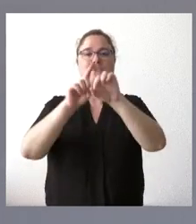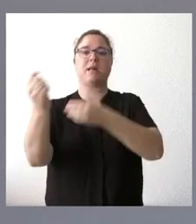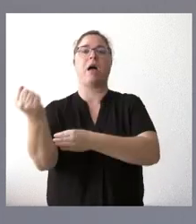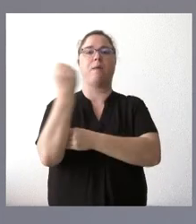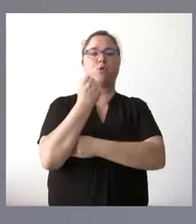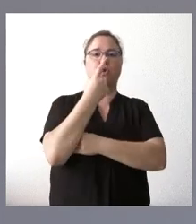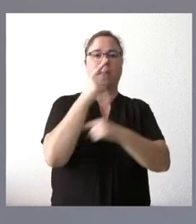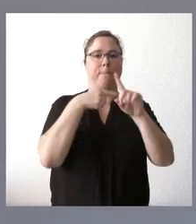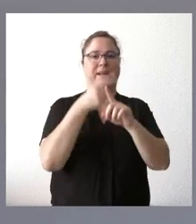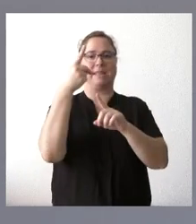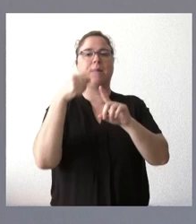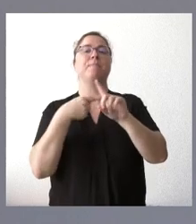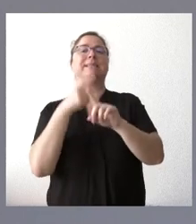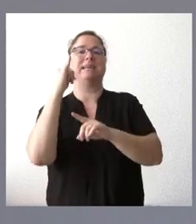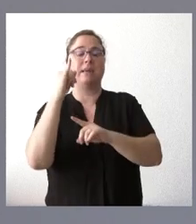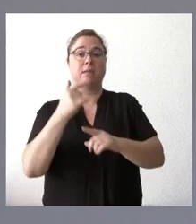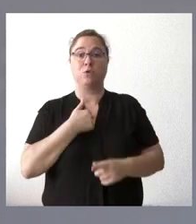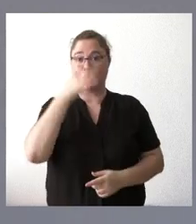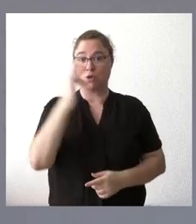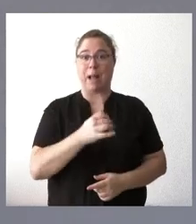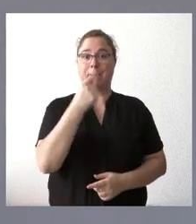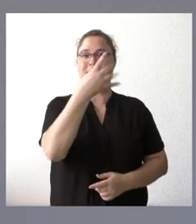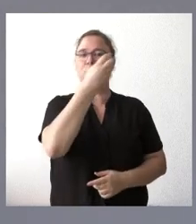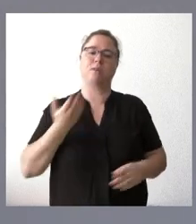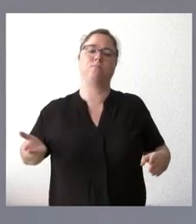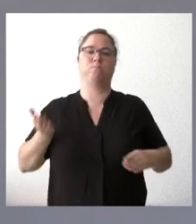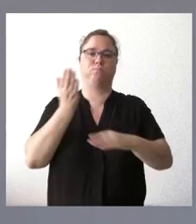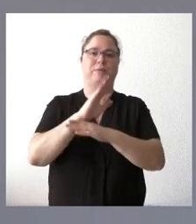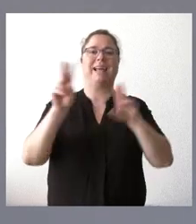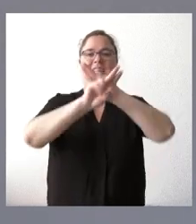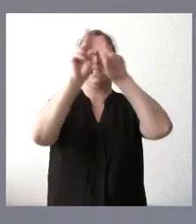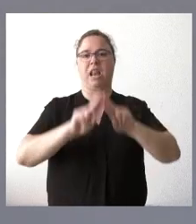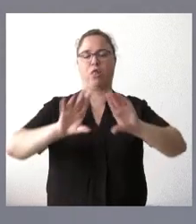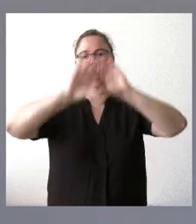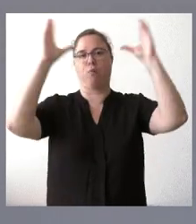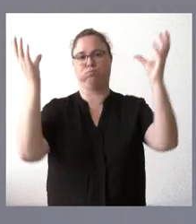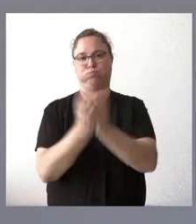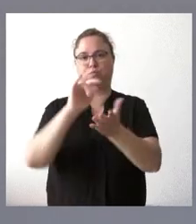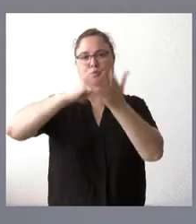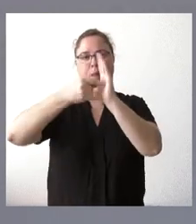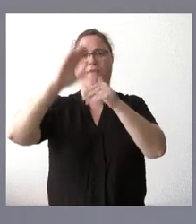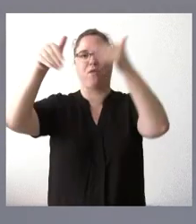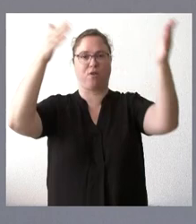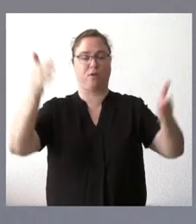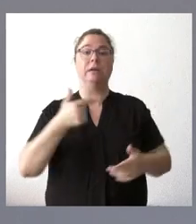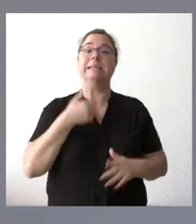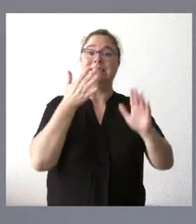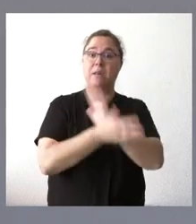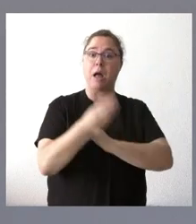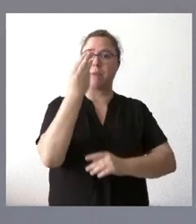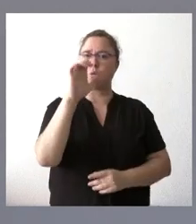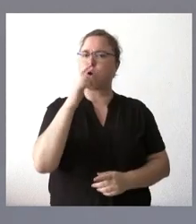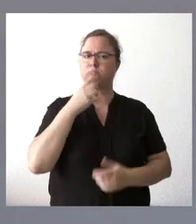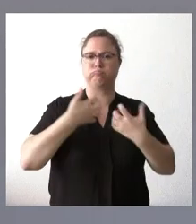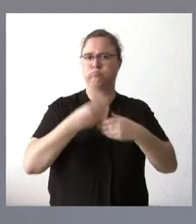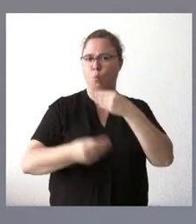I, de las cuales 1.400 han sido presentadas a programas internacionales. Esto significa que este Plan TQE está funcionando y esta dotación